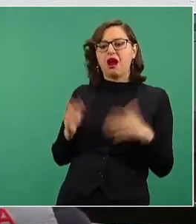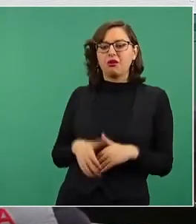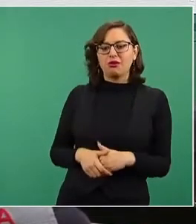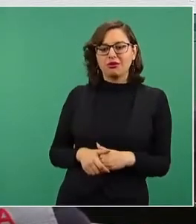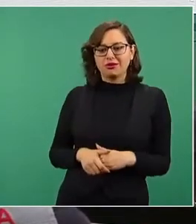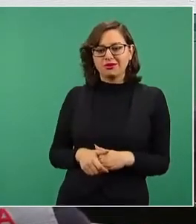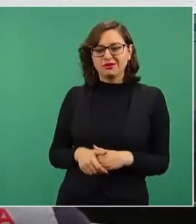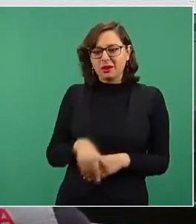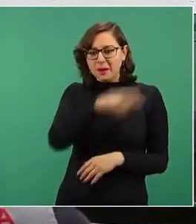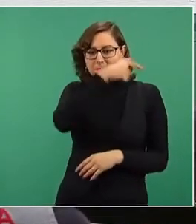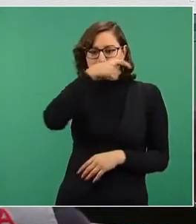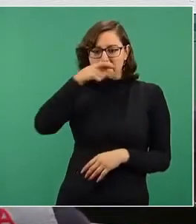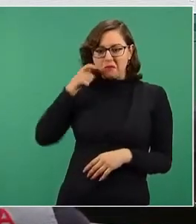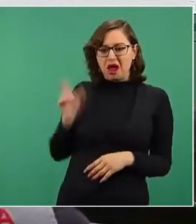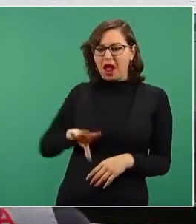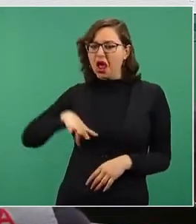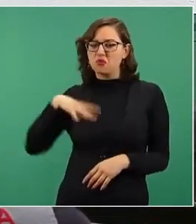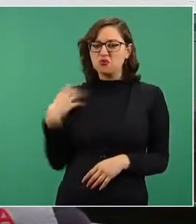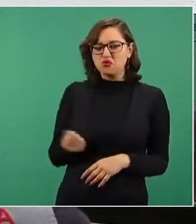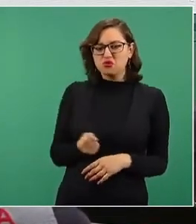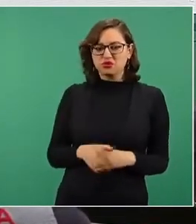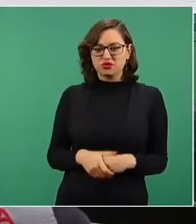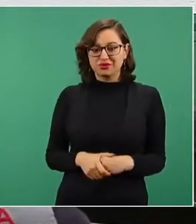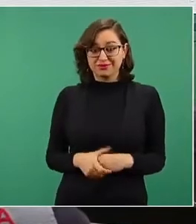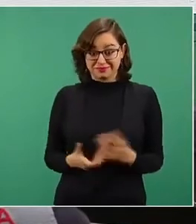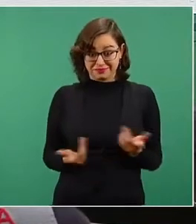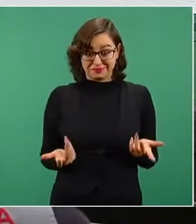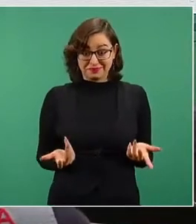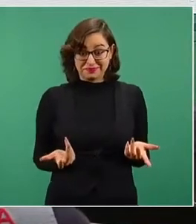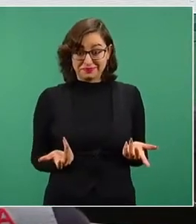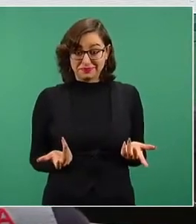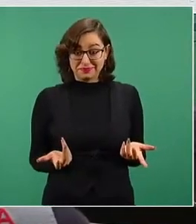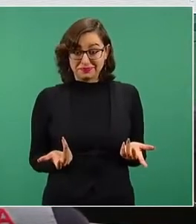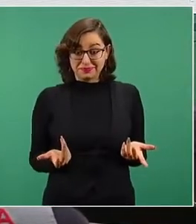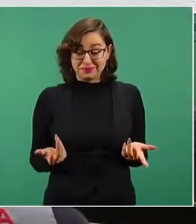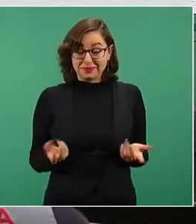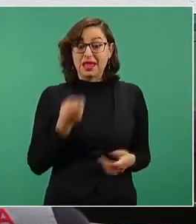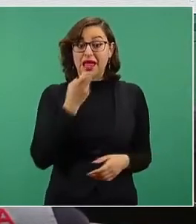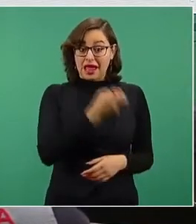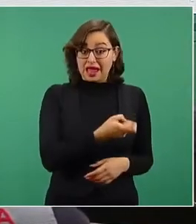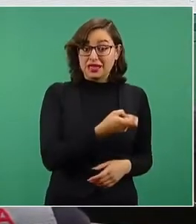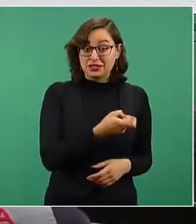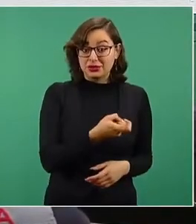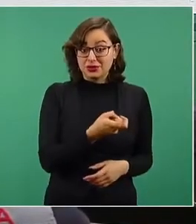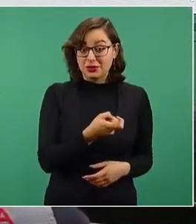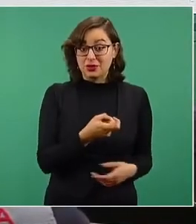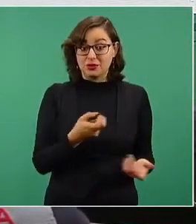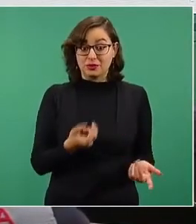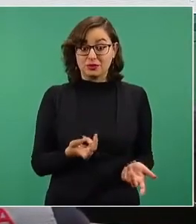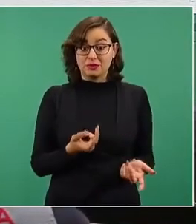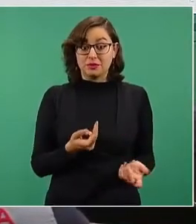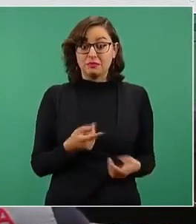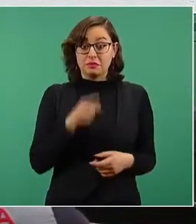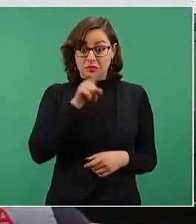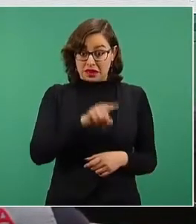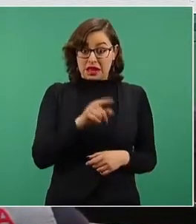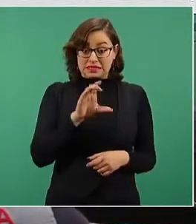poniendo desde el inicio condiciones para el subsidio. Entonces, este es el costo y esto es algo que lo tendría que vender,